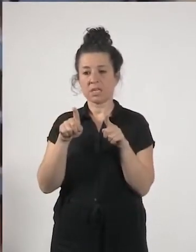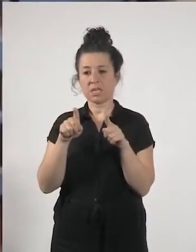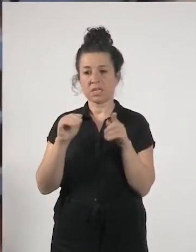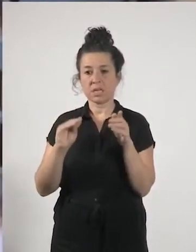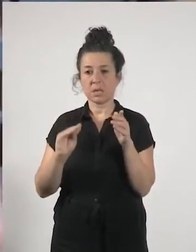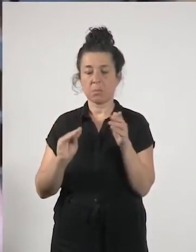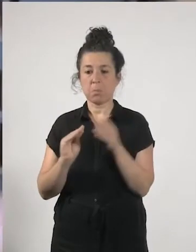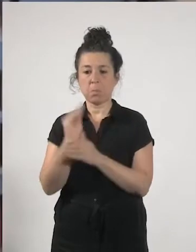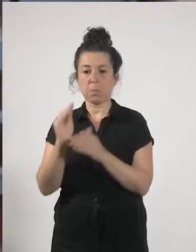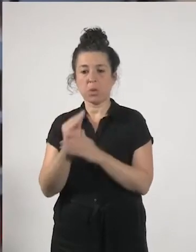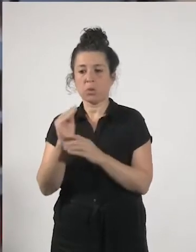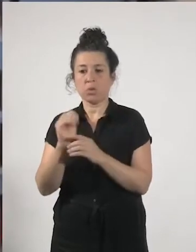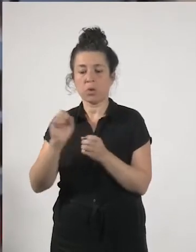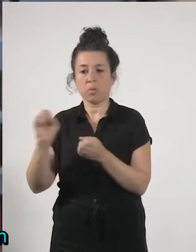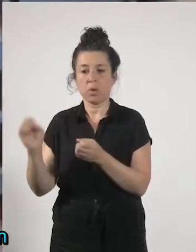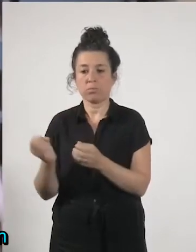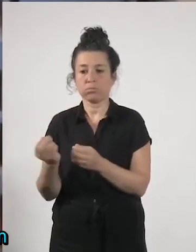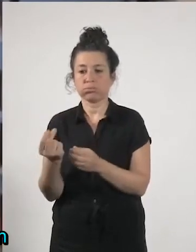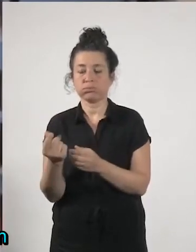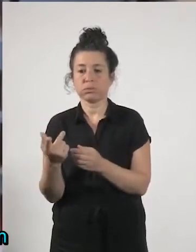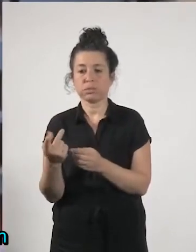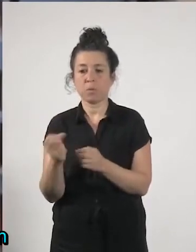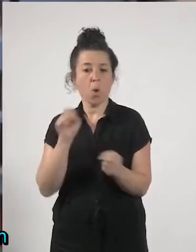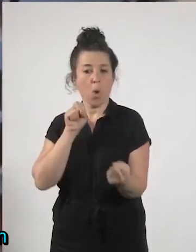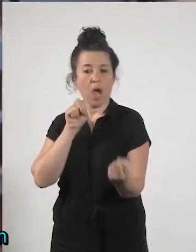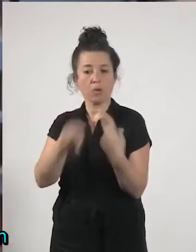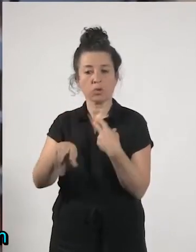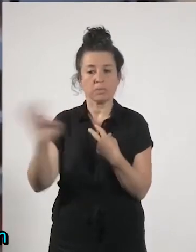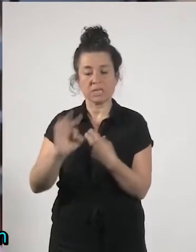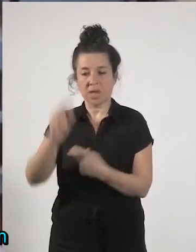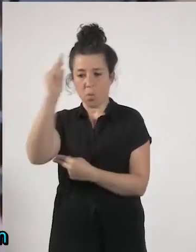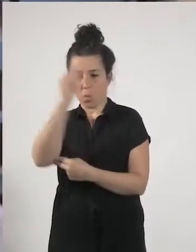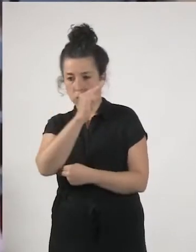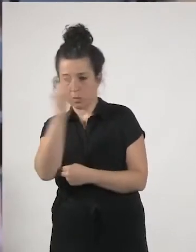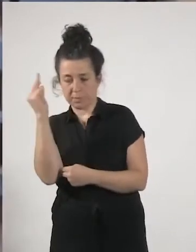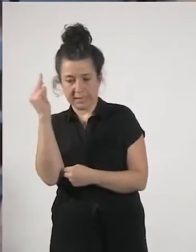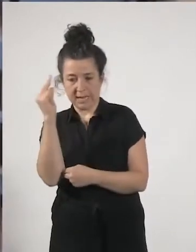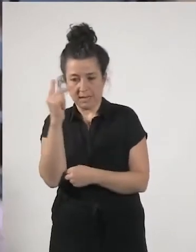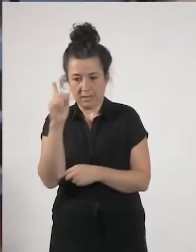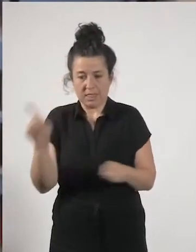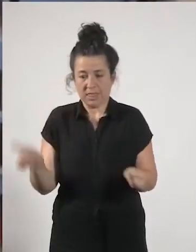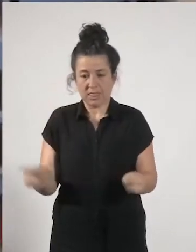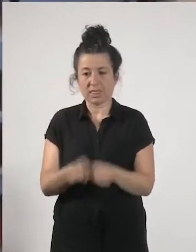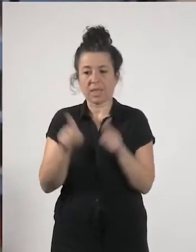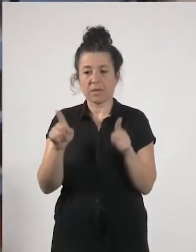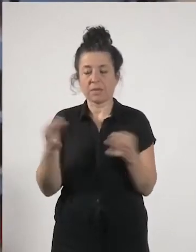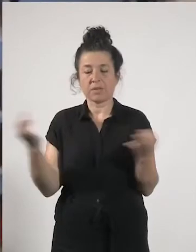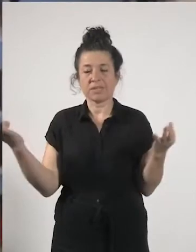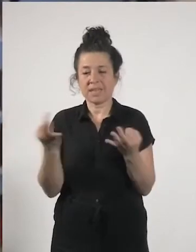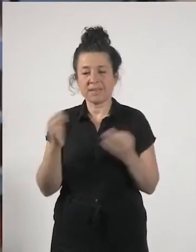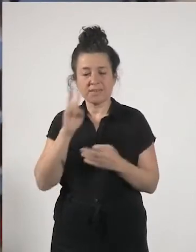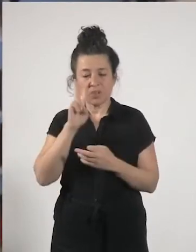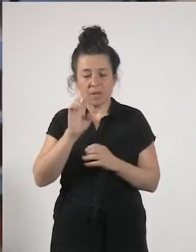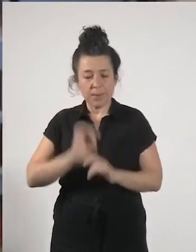hospital entonces habría que ver muy bien cuáles son los sectores que interesa que